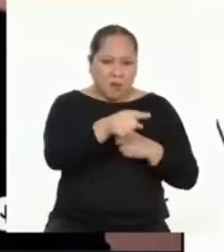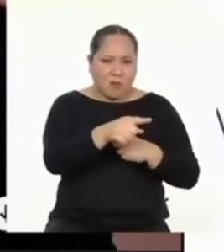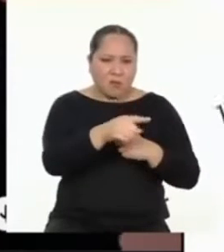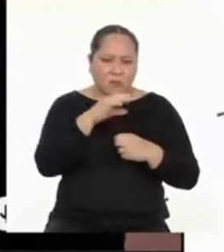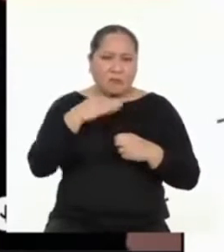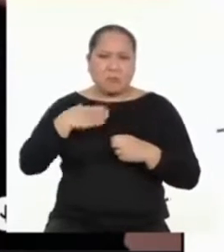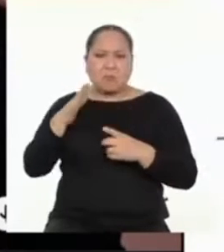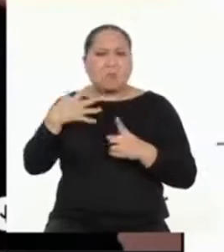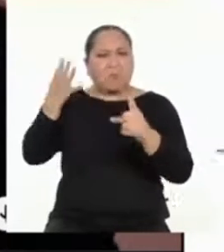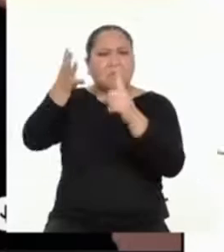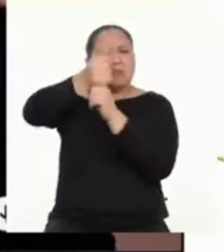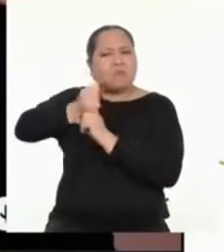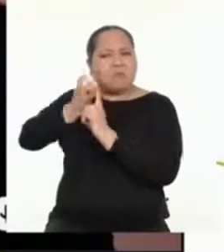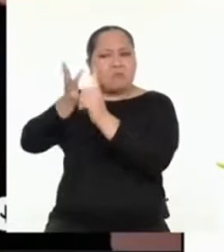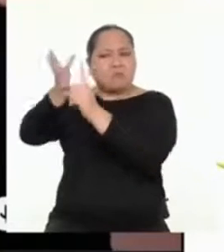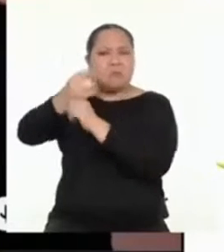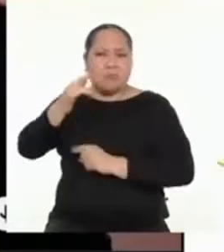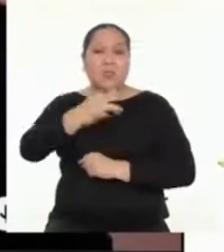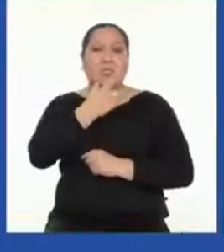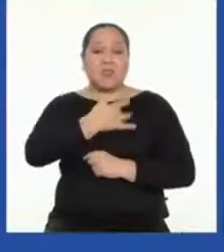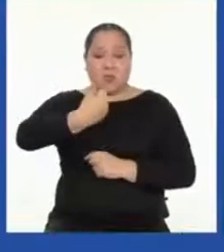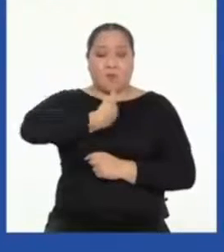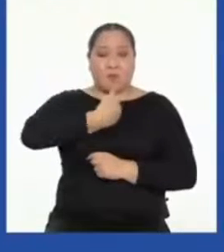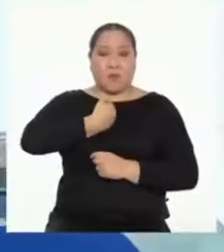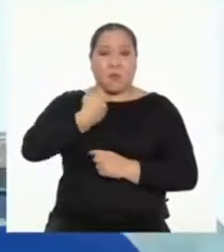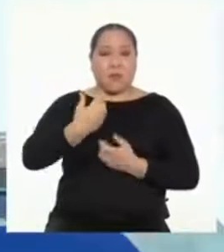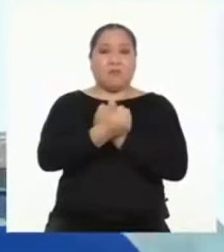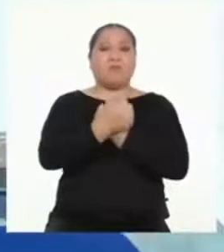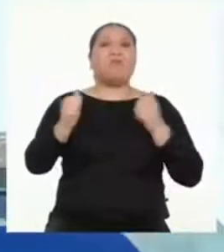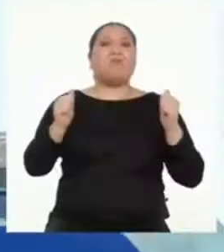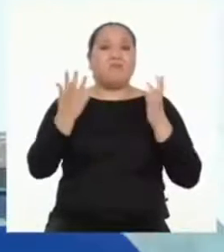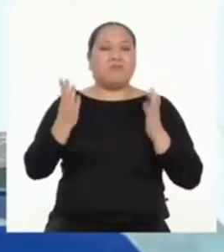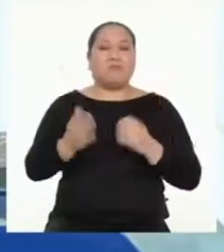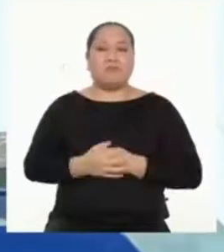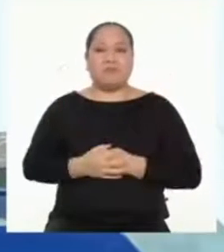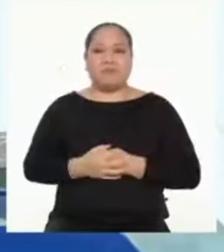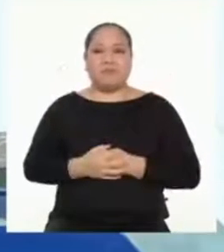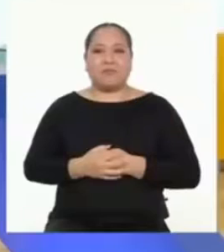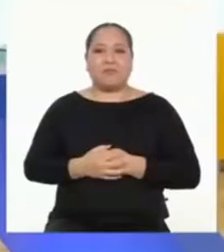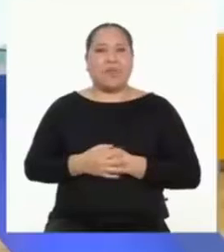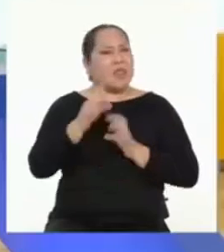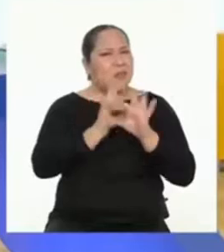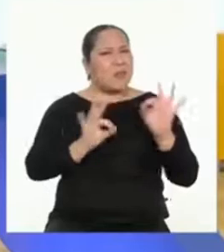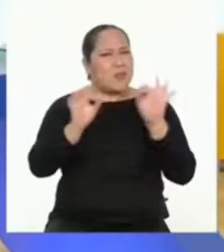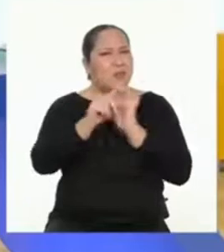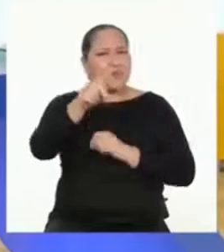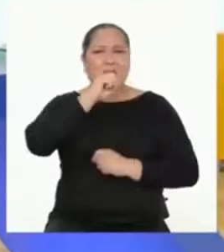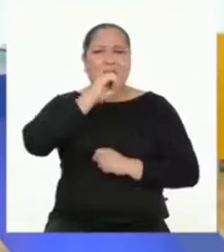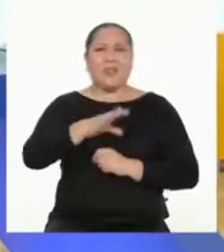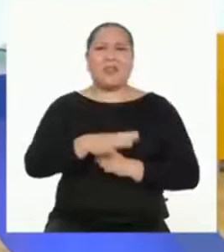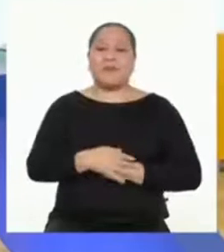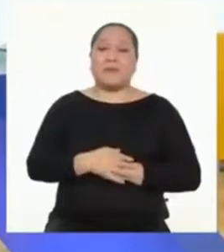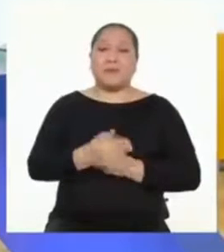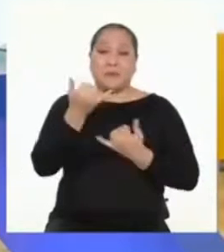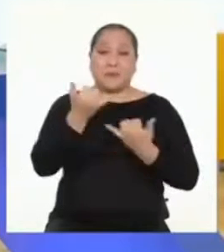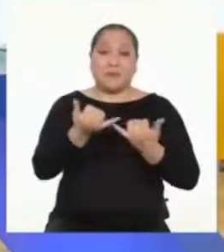lograr bastante y me siento una persona autónoma. Qué importante es todo lo que han dicho. Por eso,